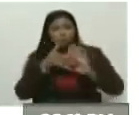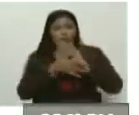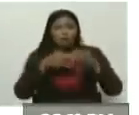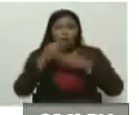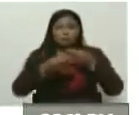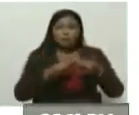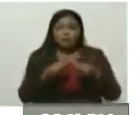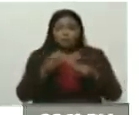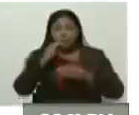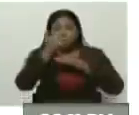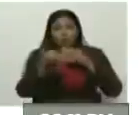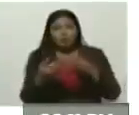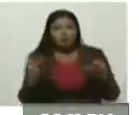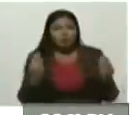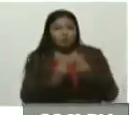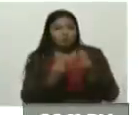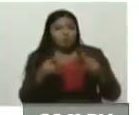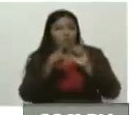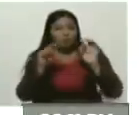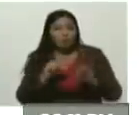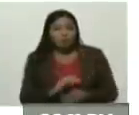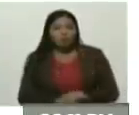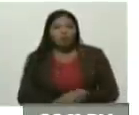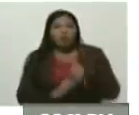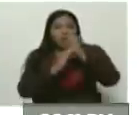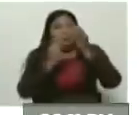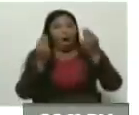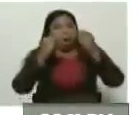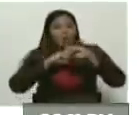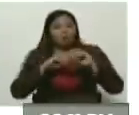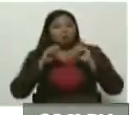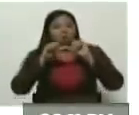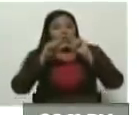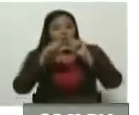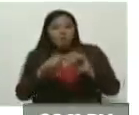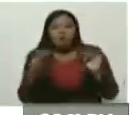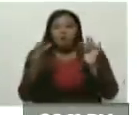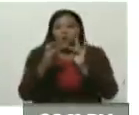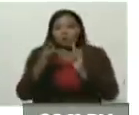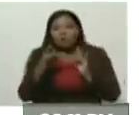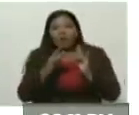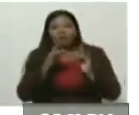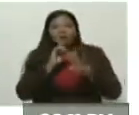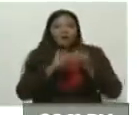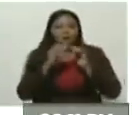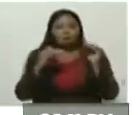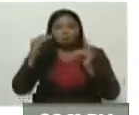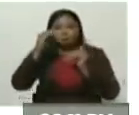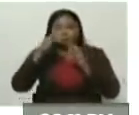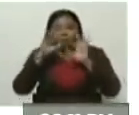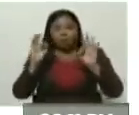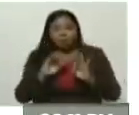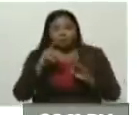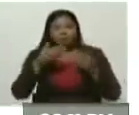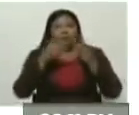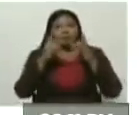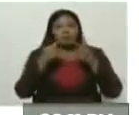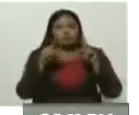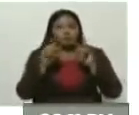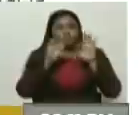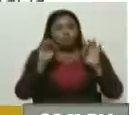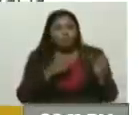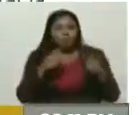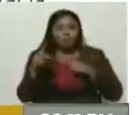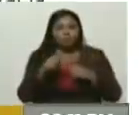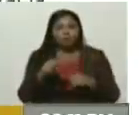realización de los proyectos conjuntos. Los líderes acordaron mantener contactos a varios niveles. Tenemos otra publicación, otro tuit